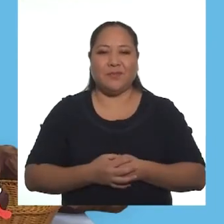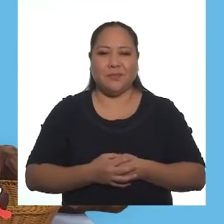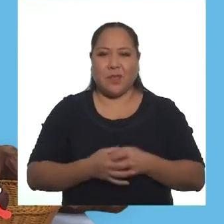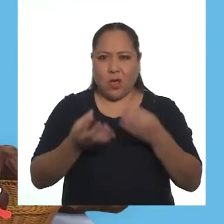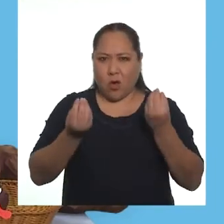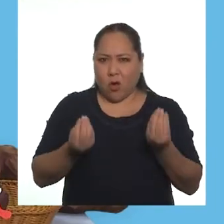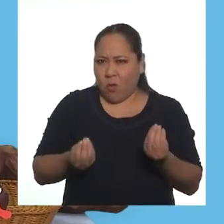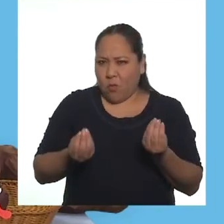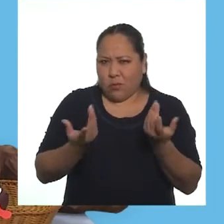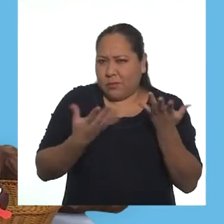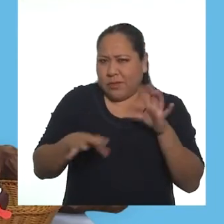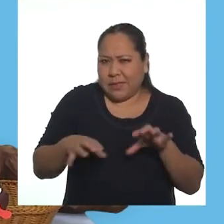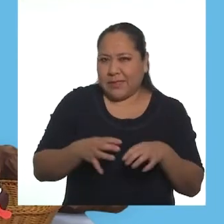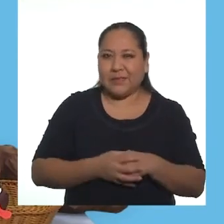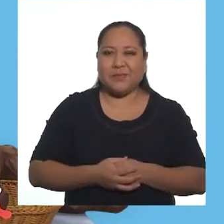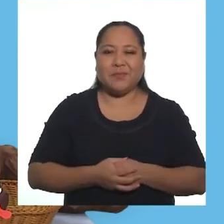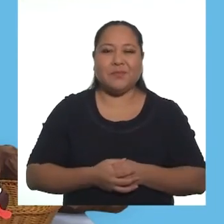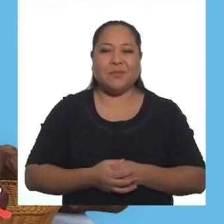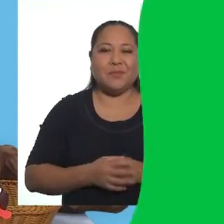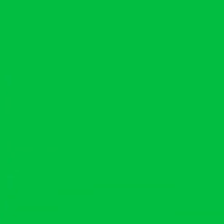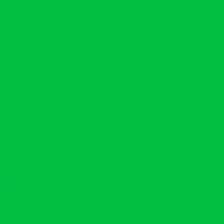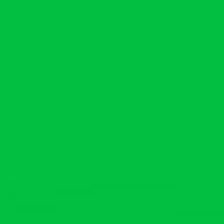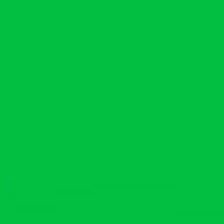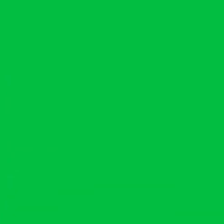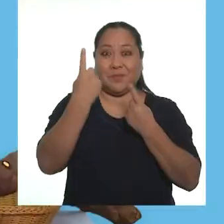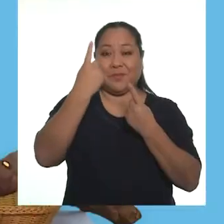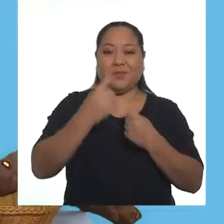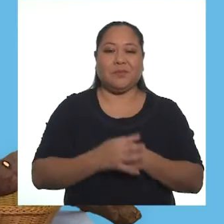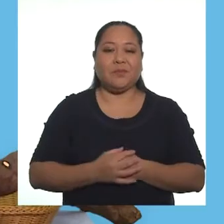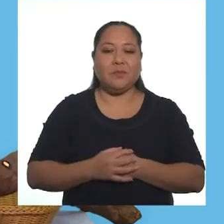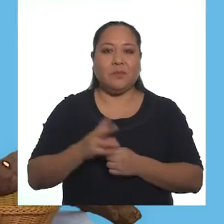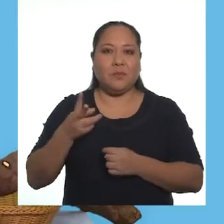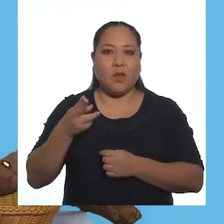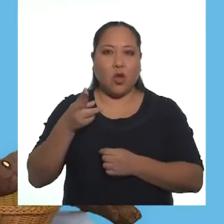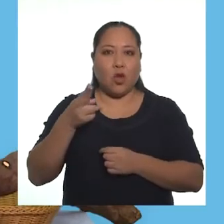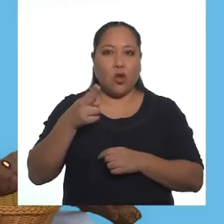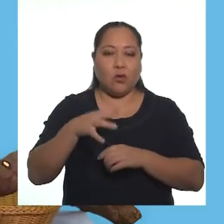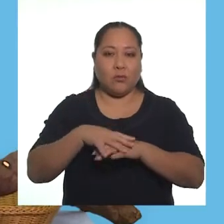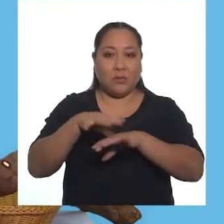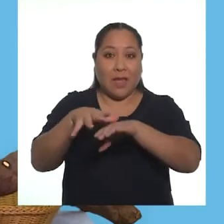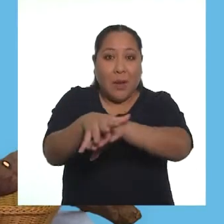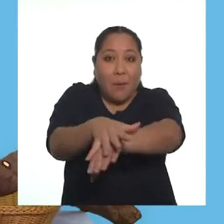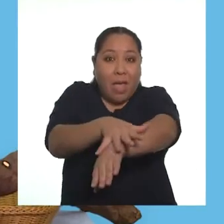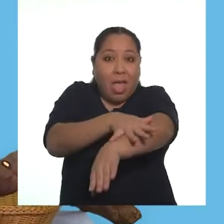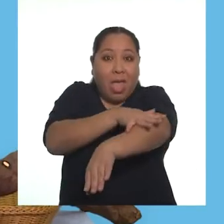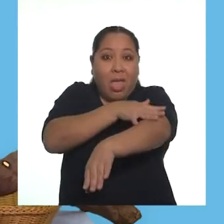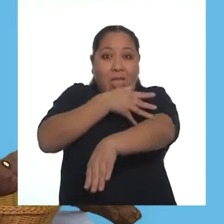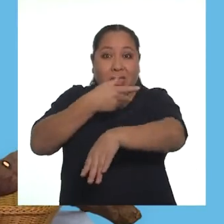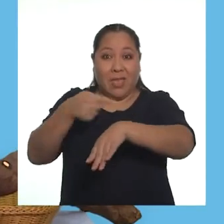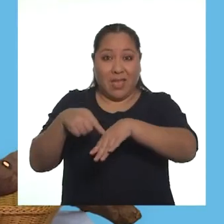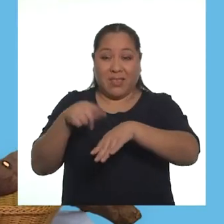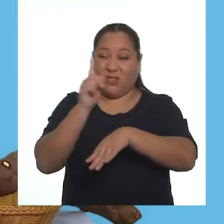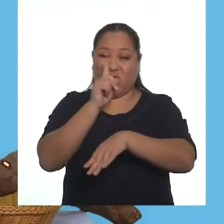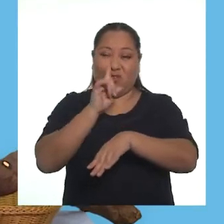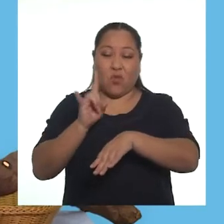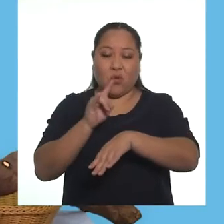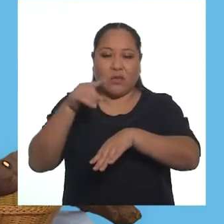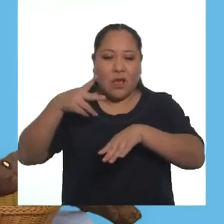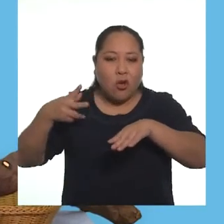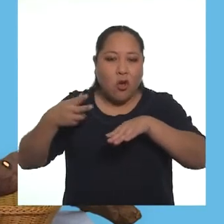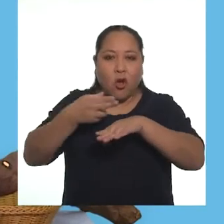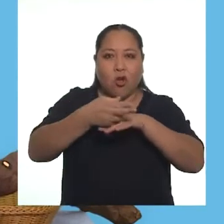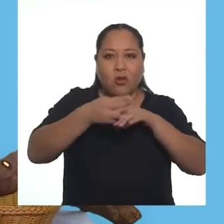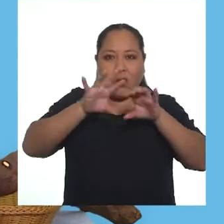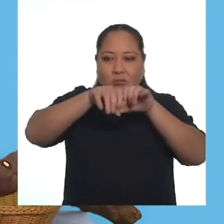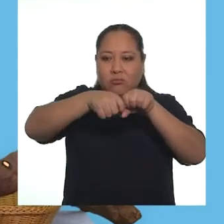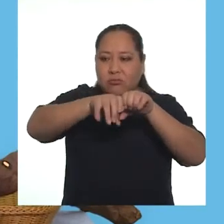anaconda. ¿Cómo la pueden hacer? Primero, corten la punta de las panty medias que ya